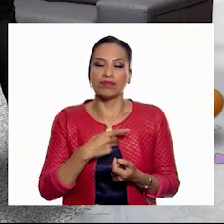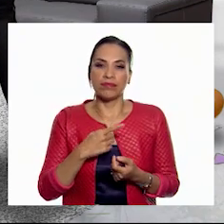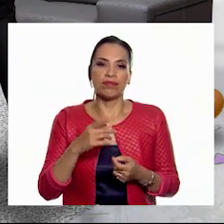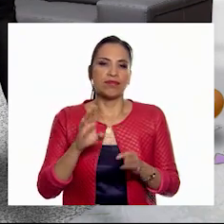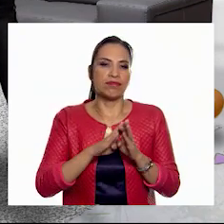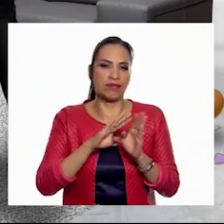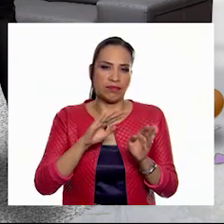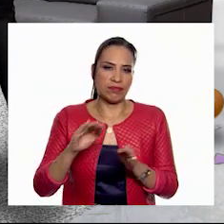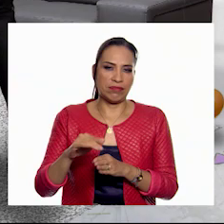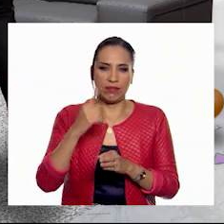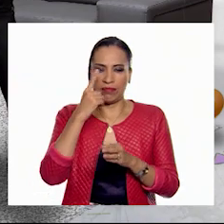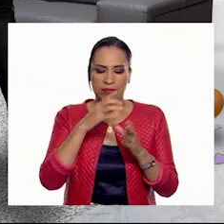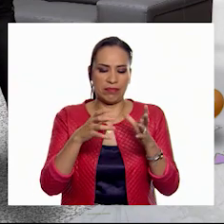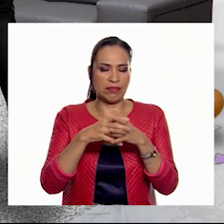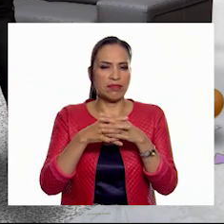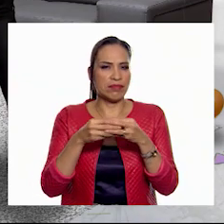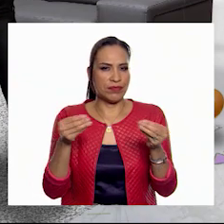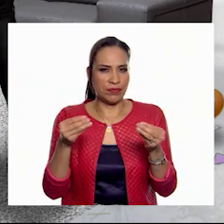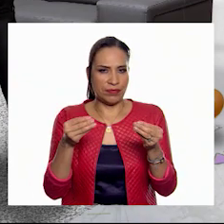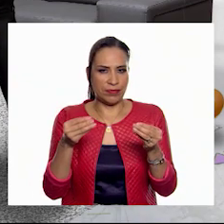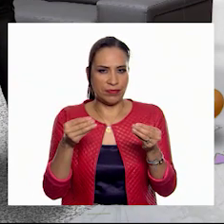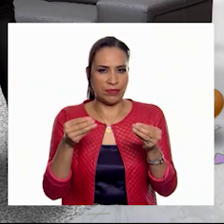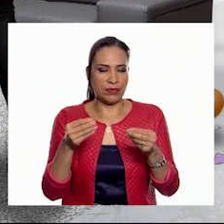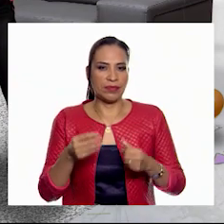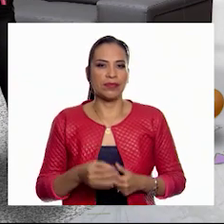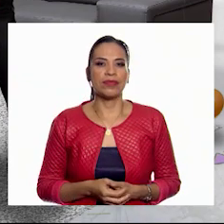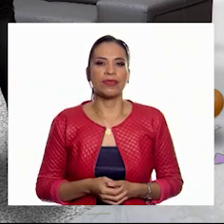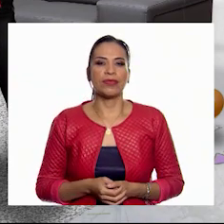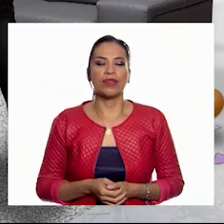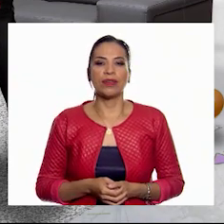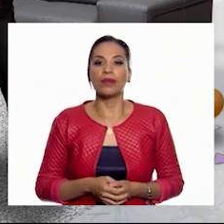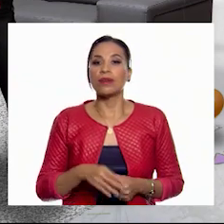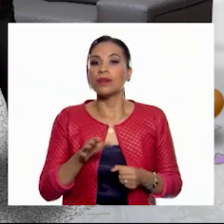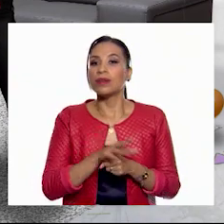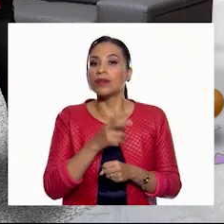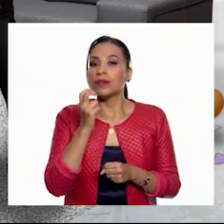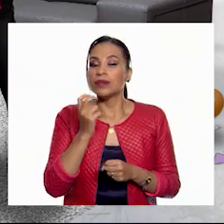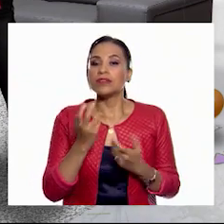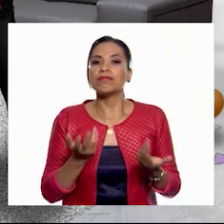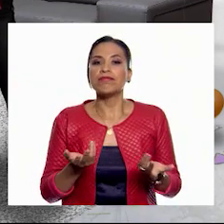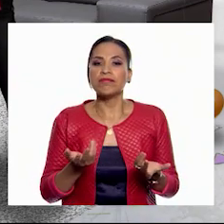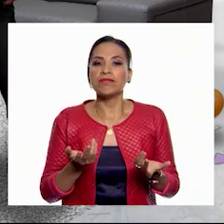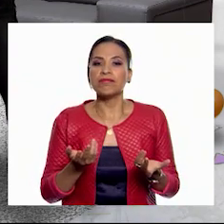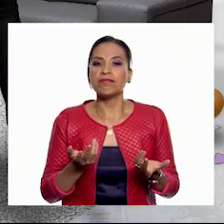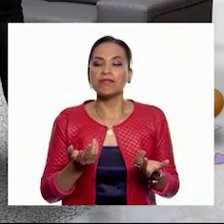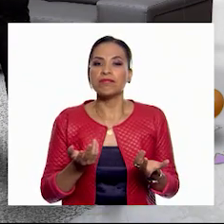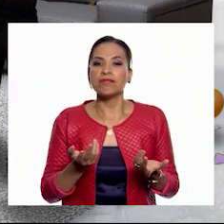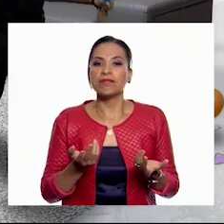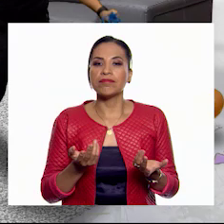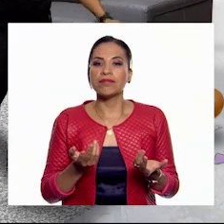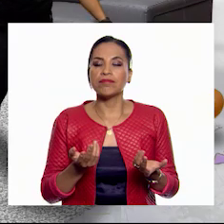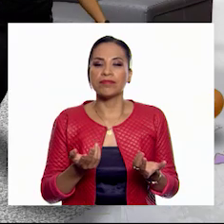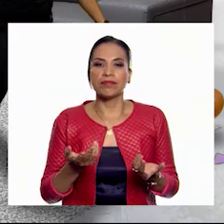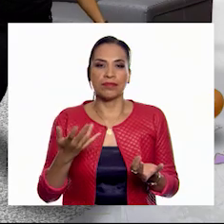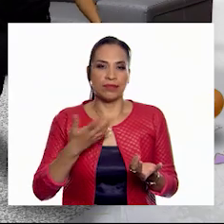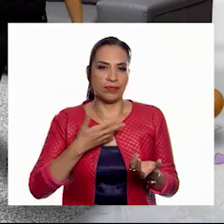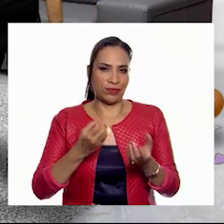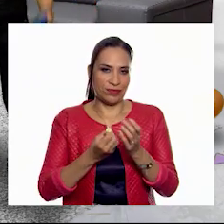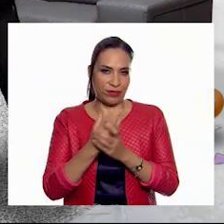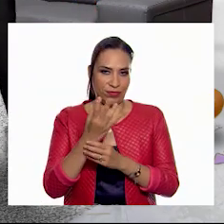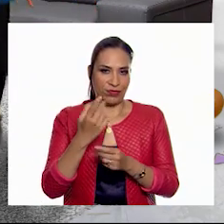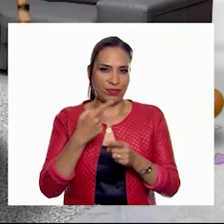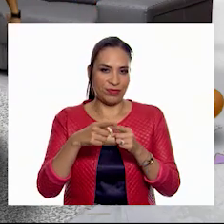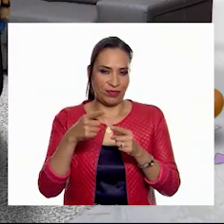encapsularlos hasta hacerlos desaparecer. Y para ello, tenemos una nueva